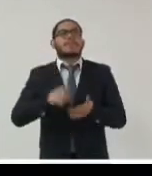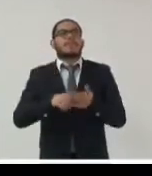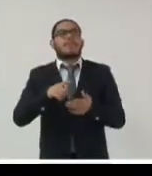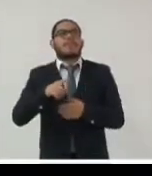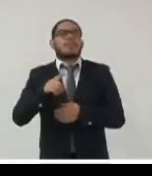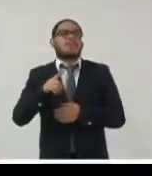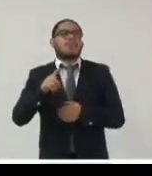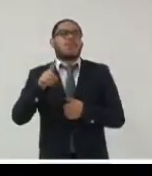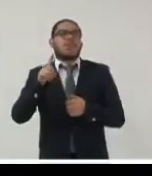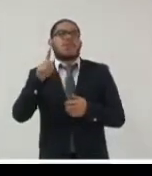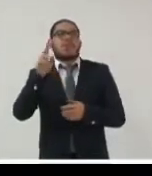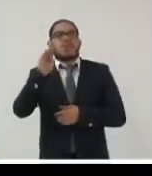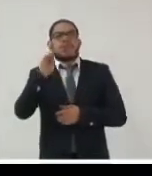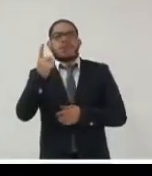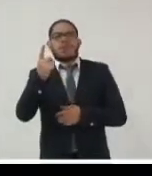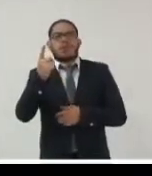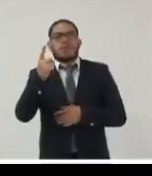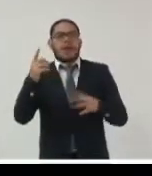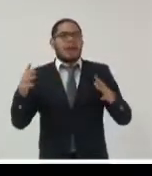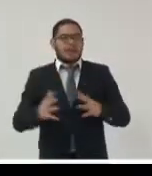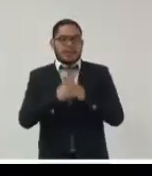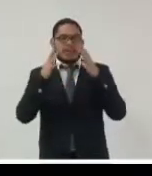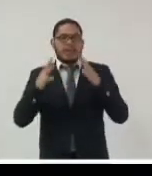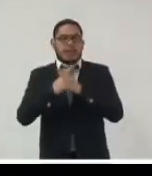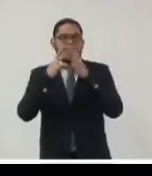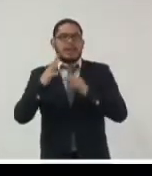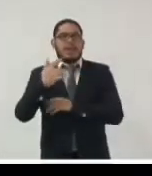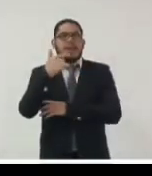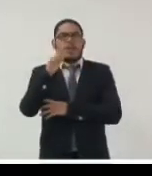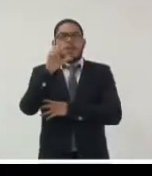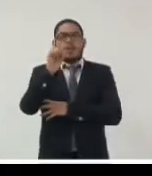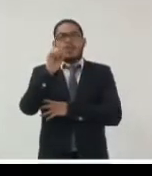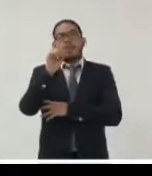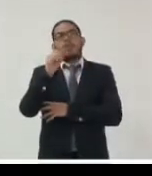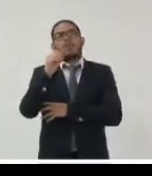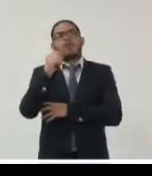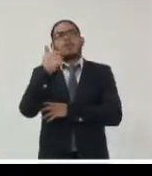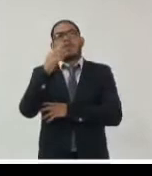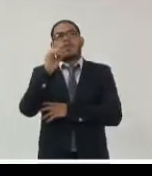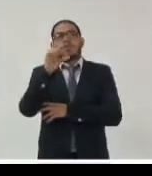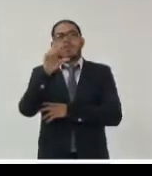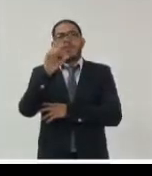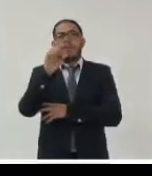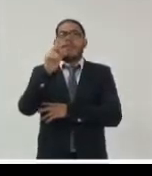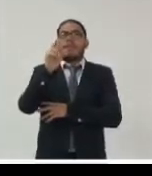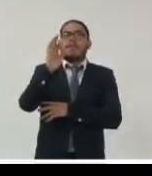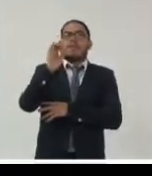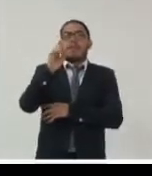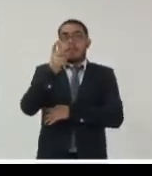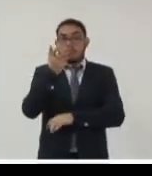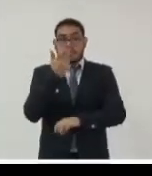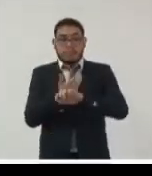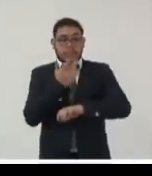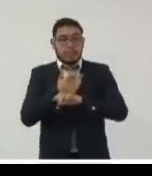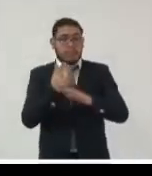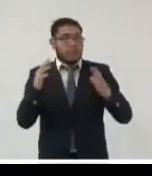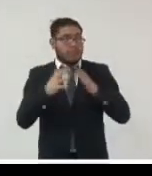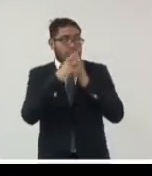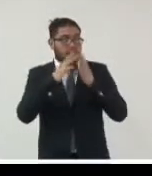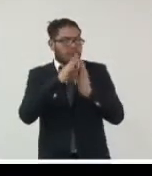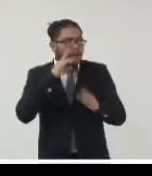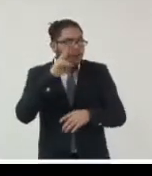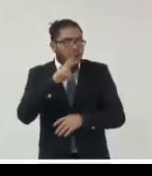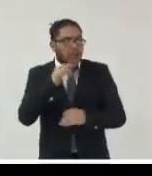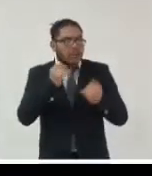la guerra del golfo cuando el el congreso norteamericano ha visto que estaban pasando por problemas muy